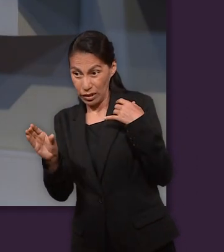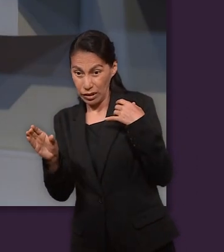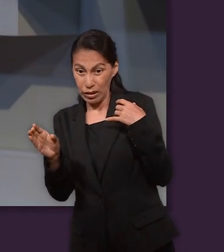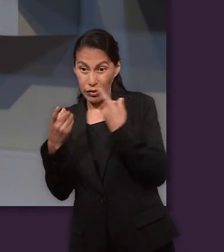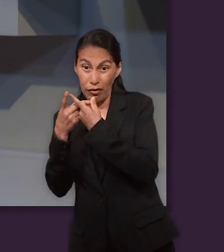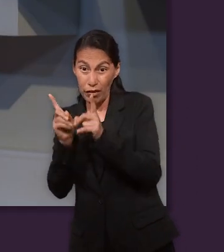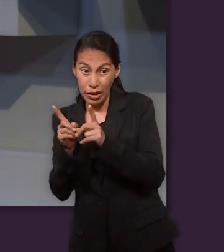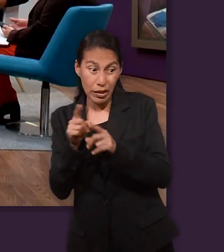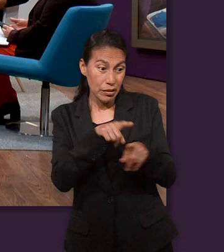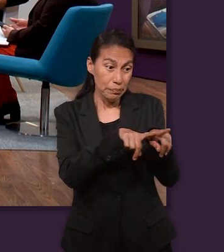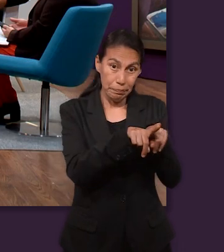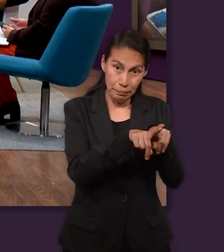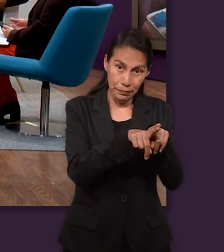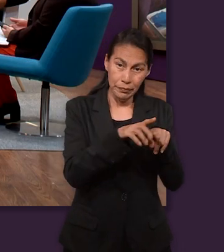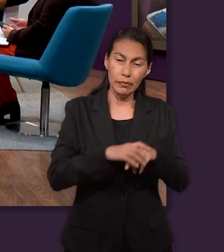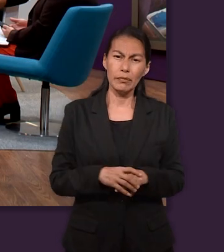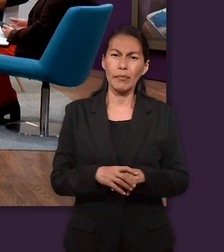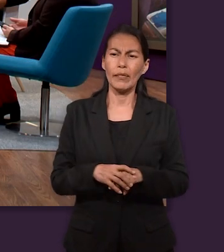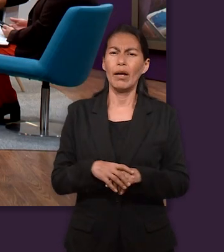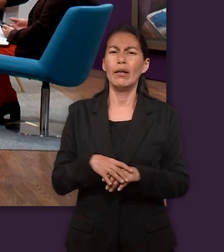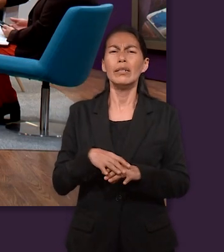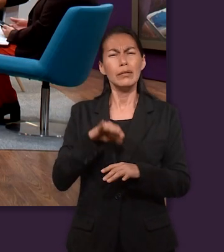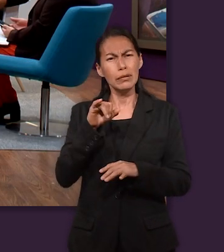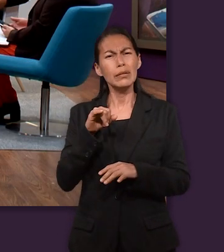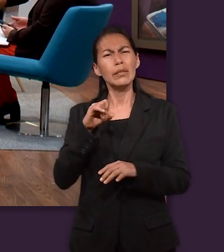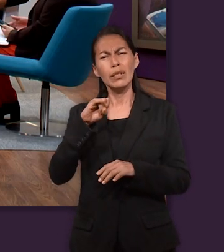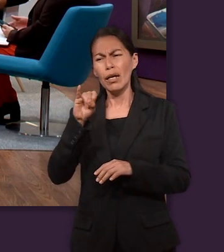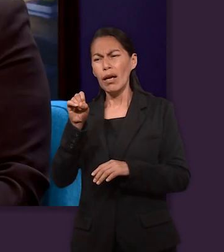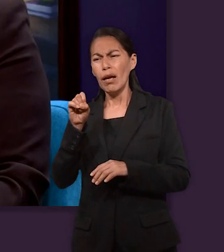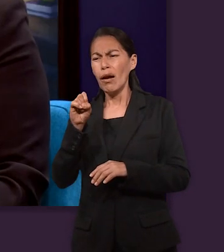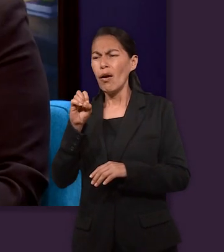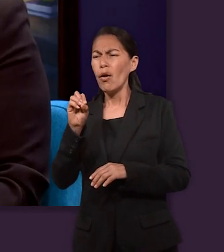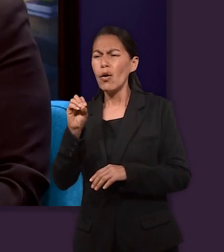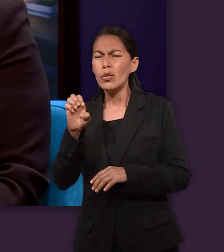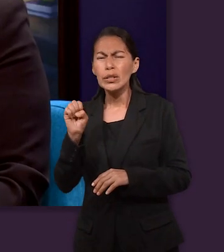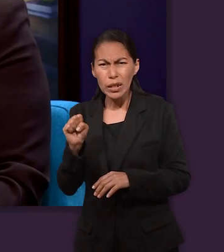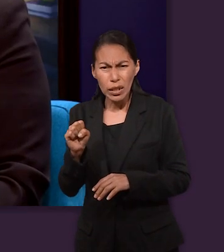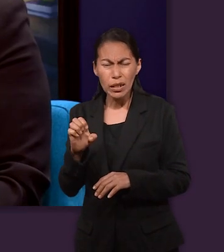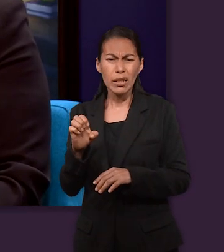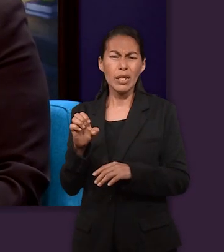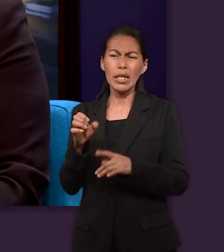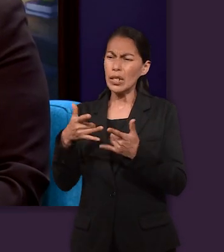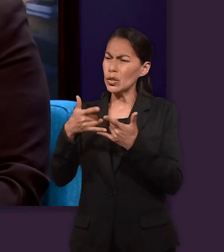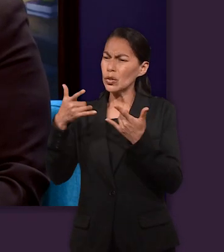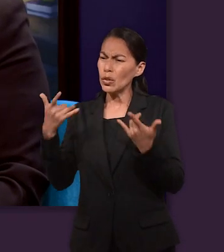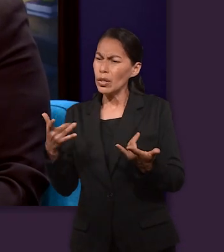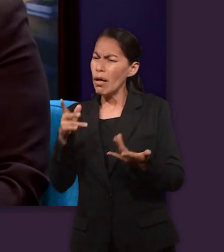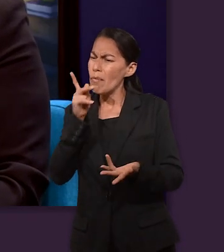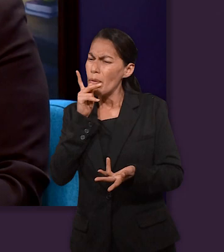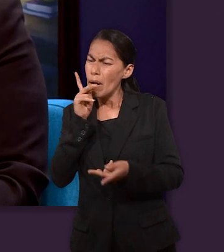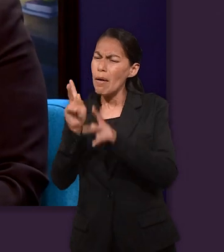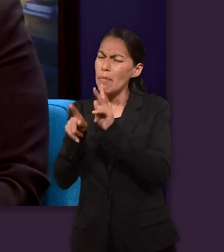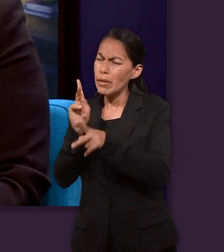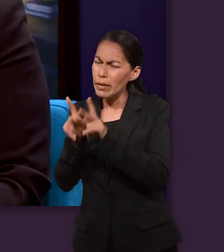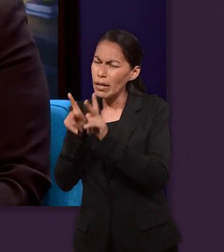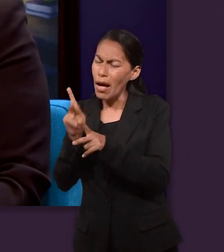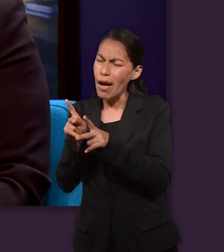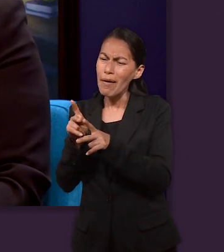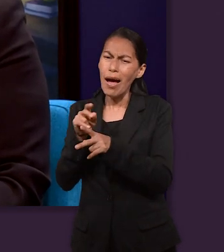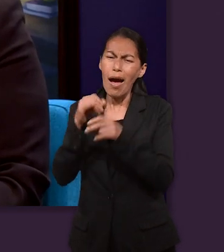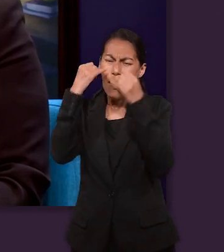ver el carácter de José, la razón por la que lo odiaban tanto. Sí, José tenía una inclinación natural